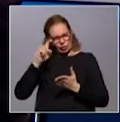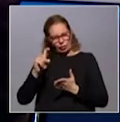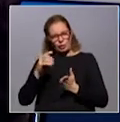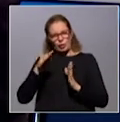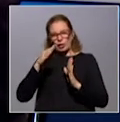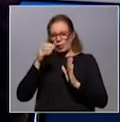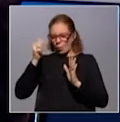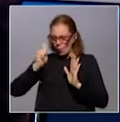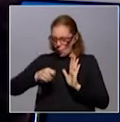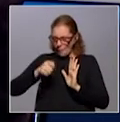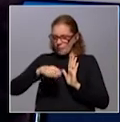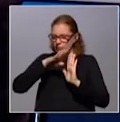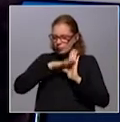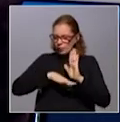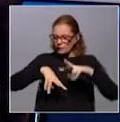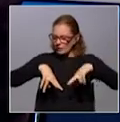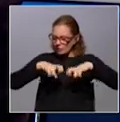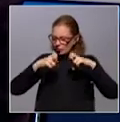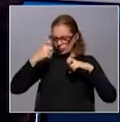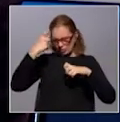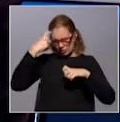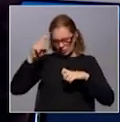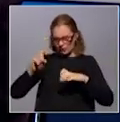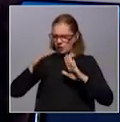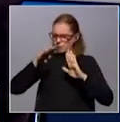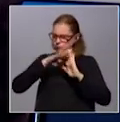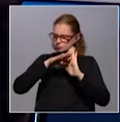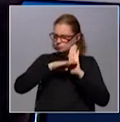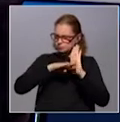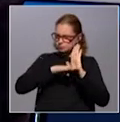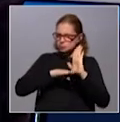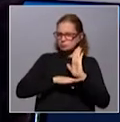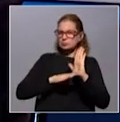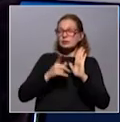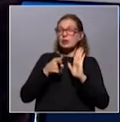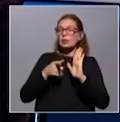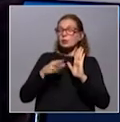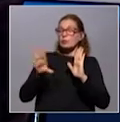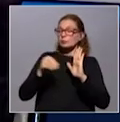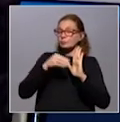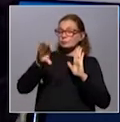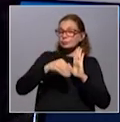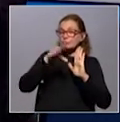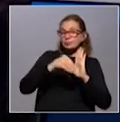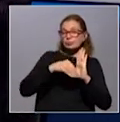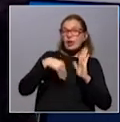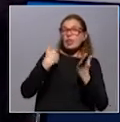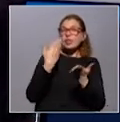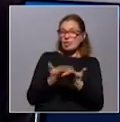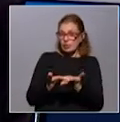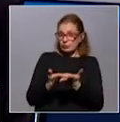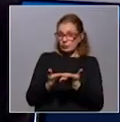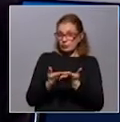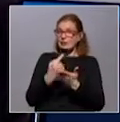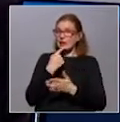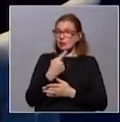que cumplan los requisitos de una investigación científica rigurosa. Entonces, así, cuando nosotros acumulamos esa evidencia, damos el consejo.